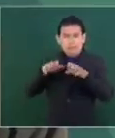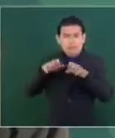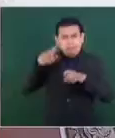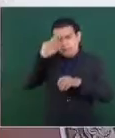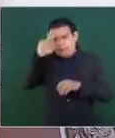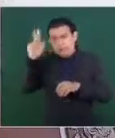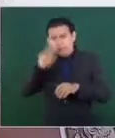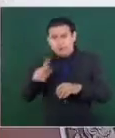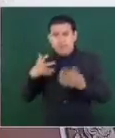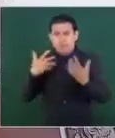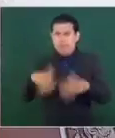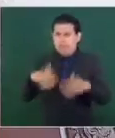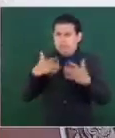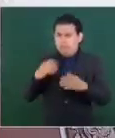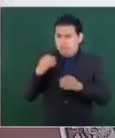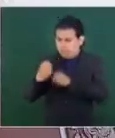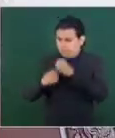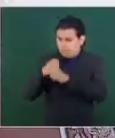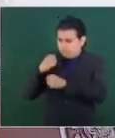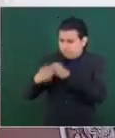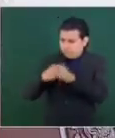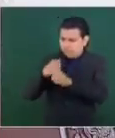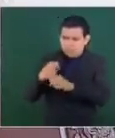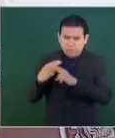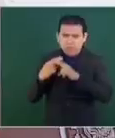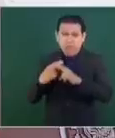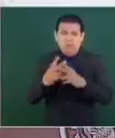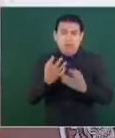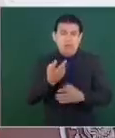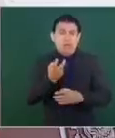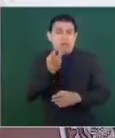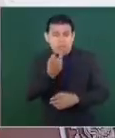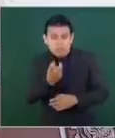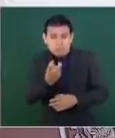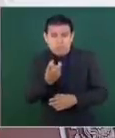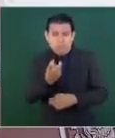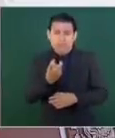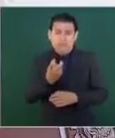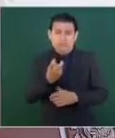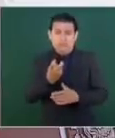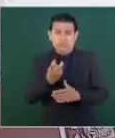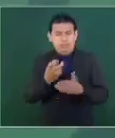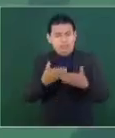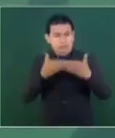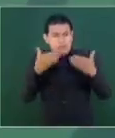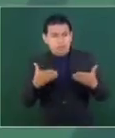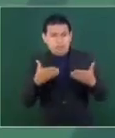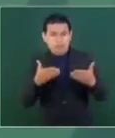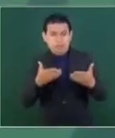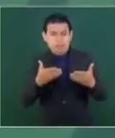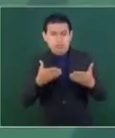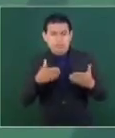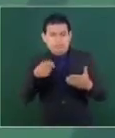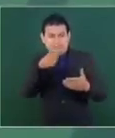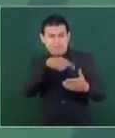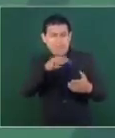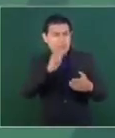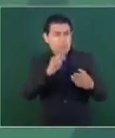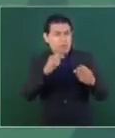Entonces, es una intelectualidad, un grupo de académicos